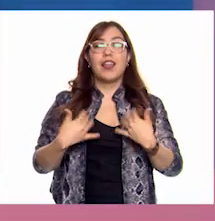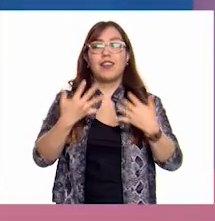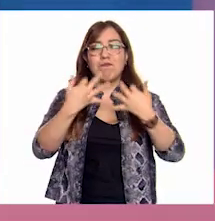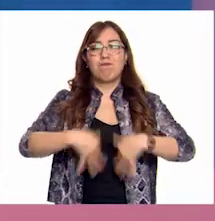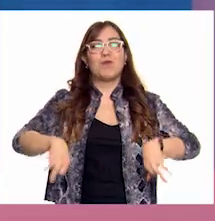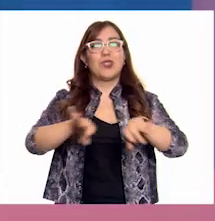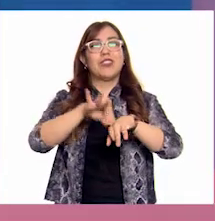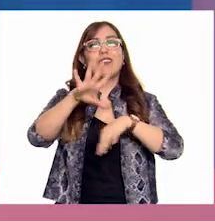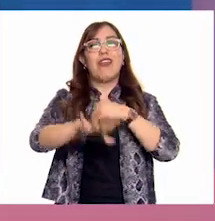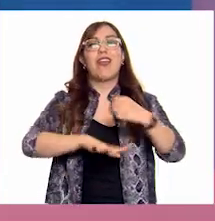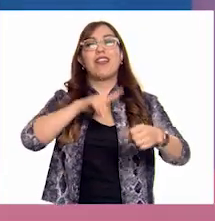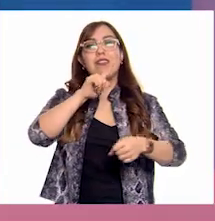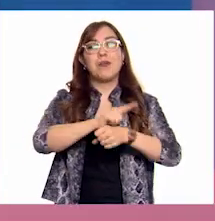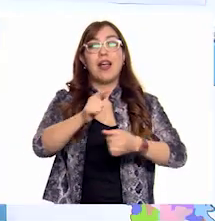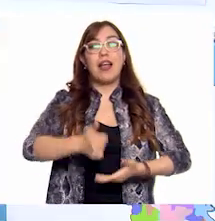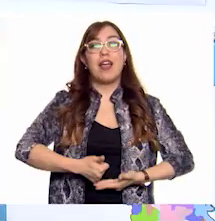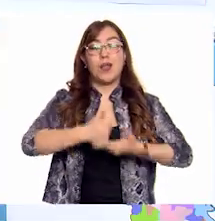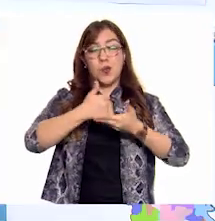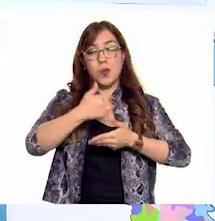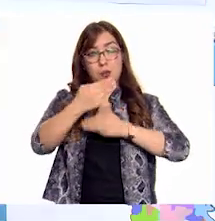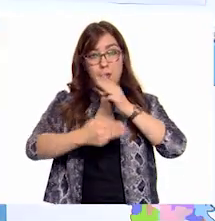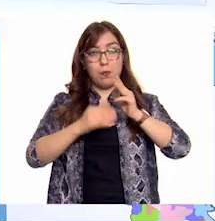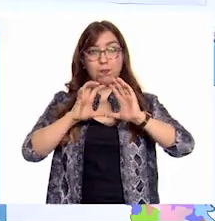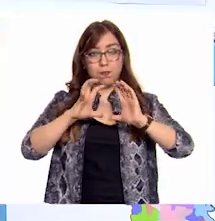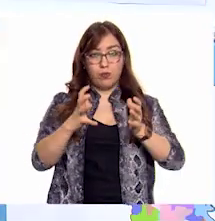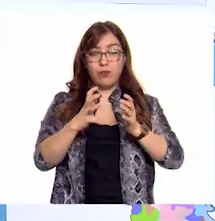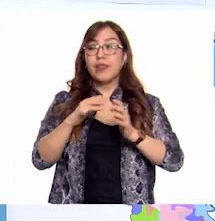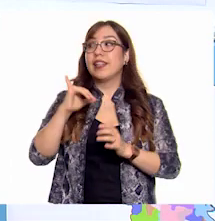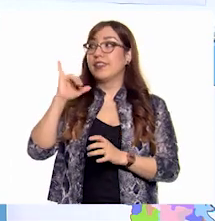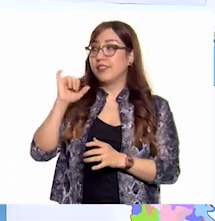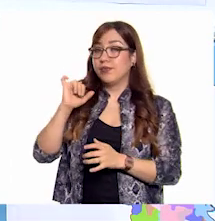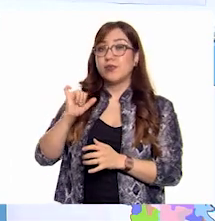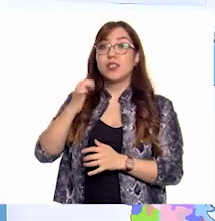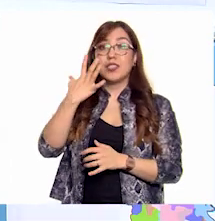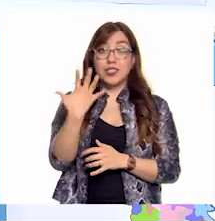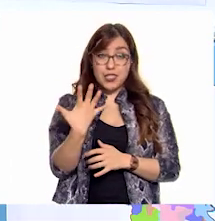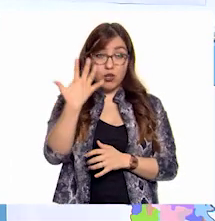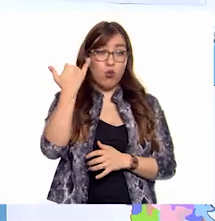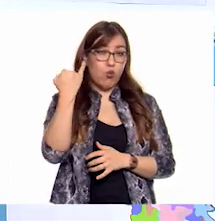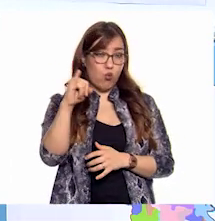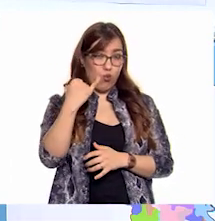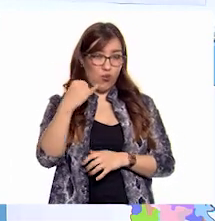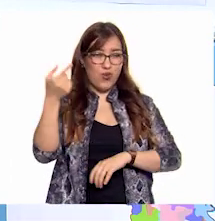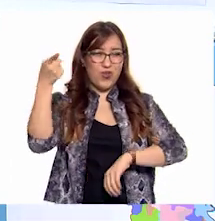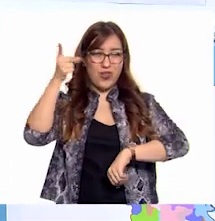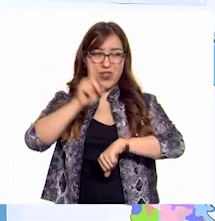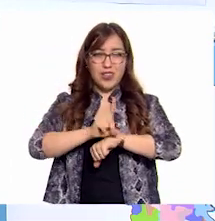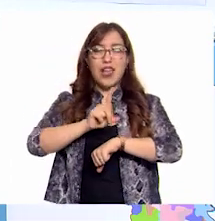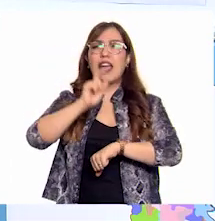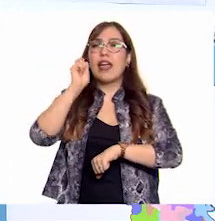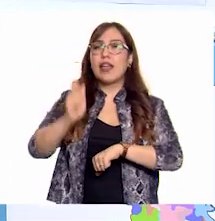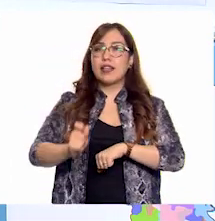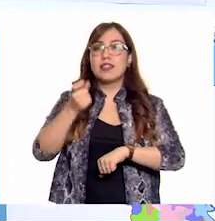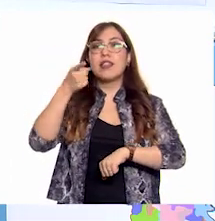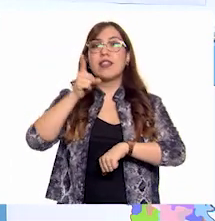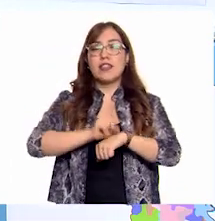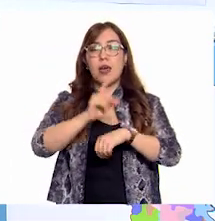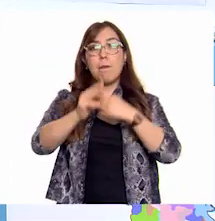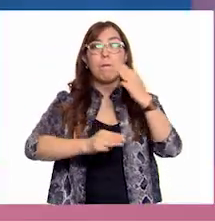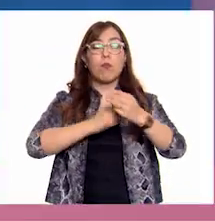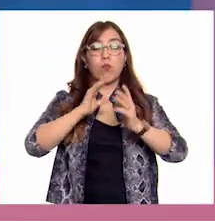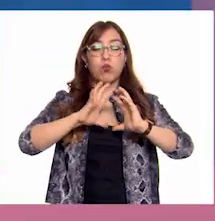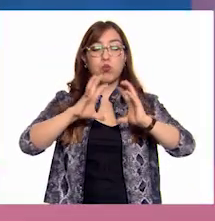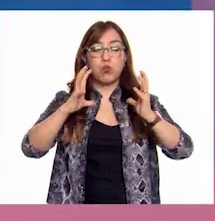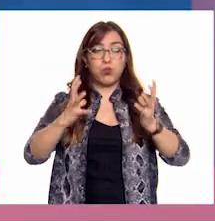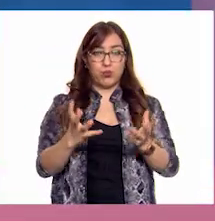ambiente! Y precisamente el 5 de junio se celebra el Día Mundial del Medio Ambiente. Bueno,